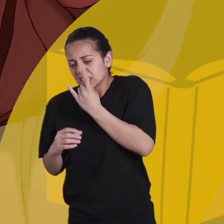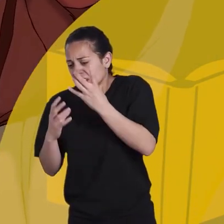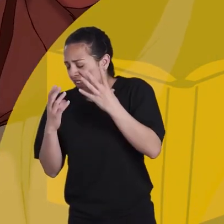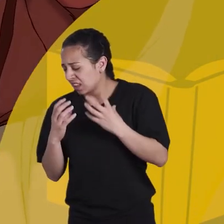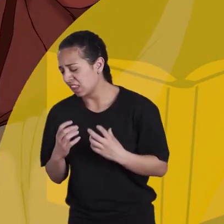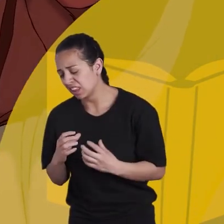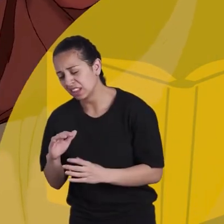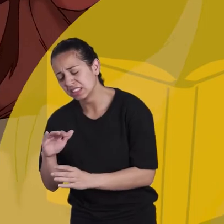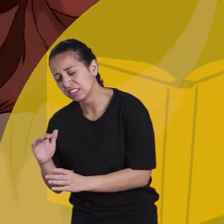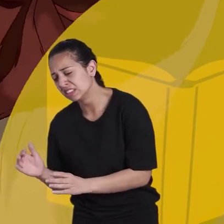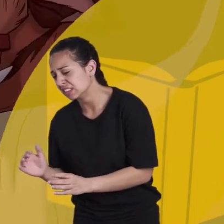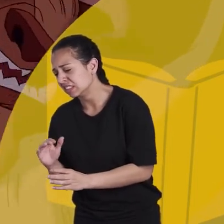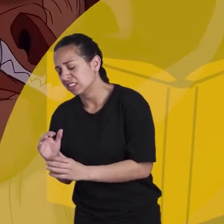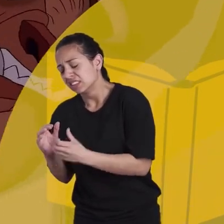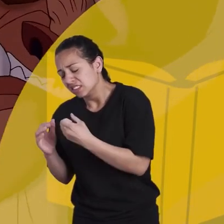Bella se olvidará de él.